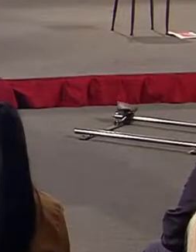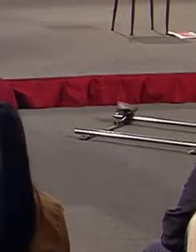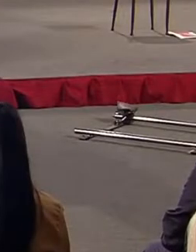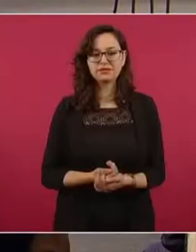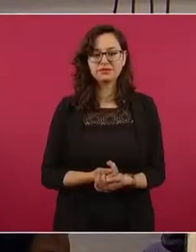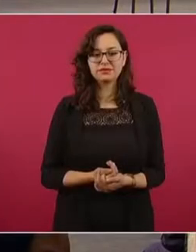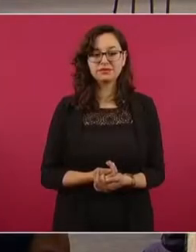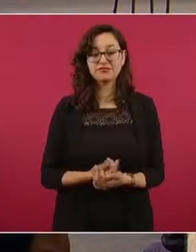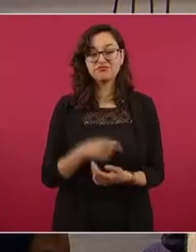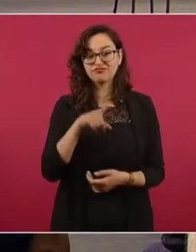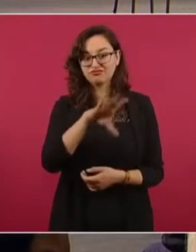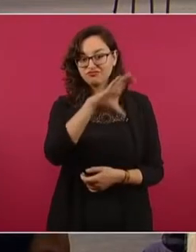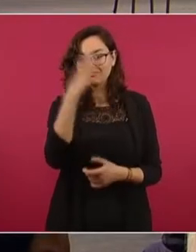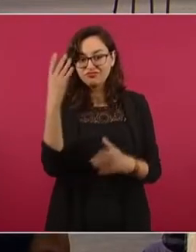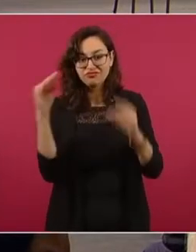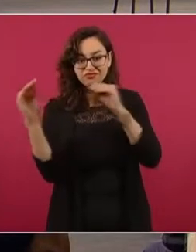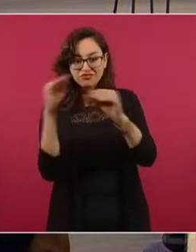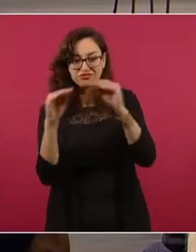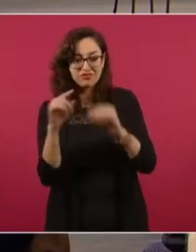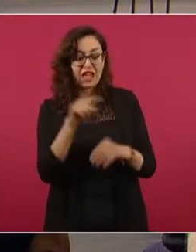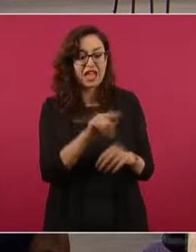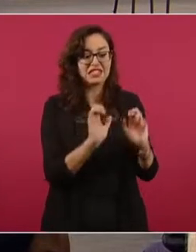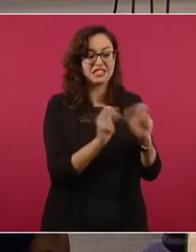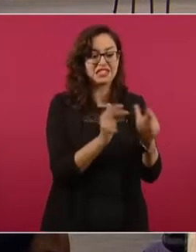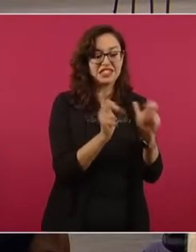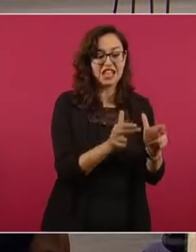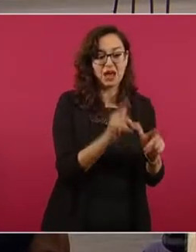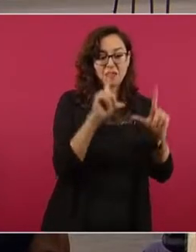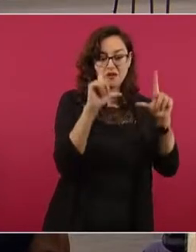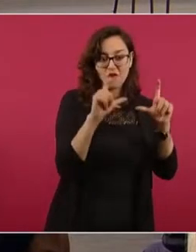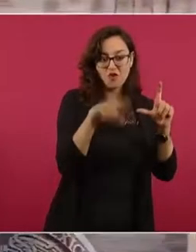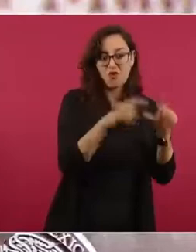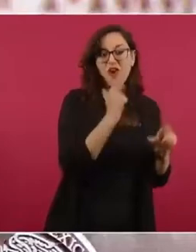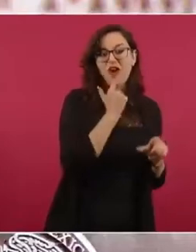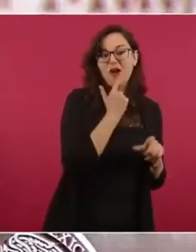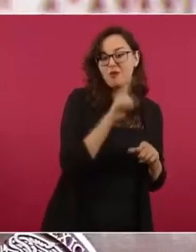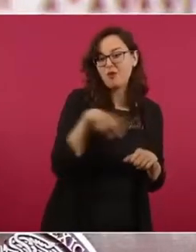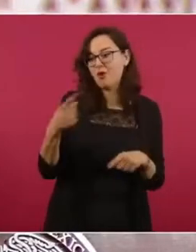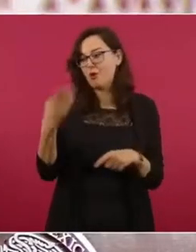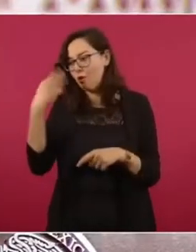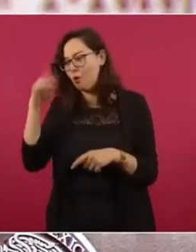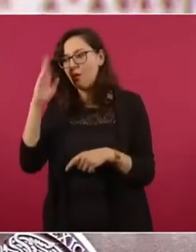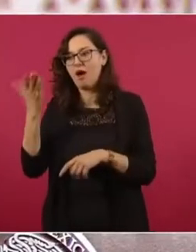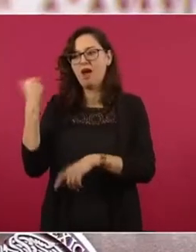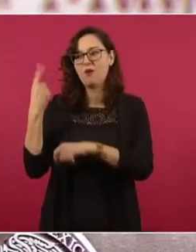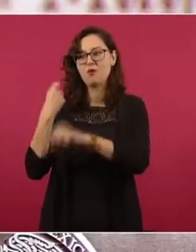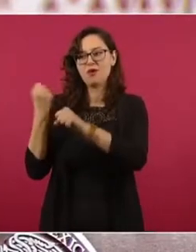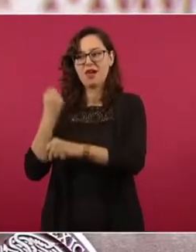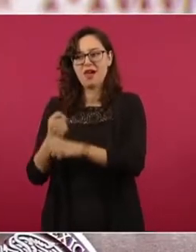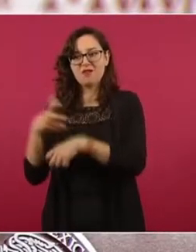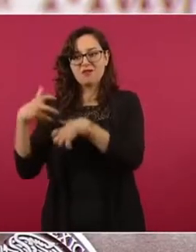confundir a la ciudadanía sobre la visita presidencial a Cuba.